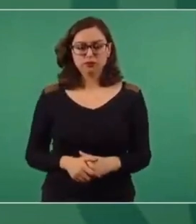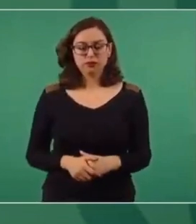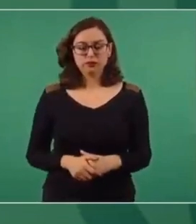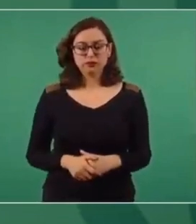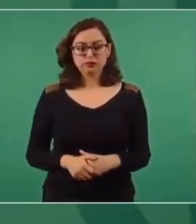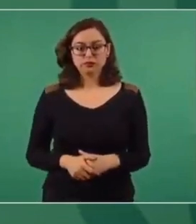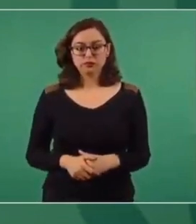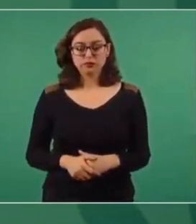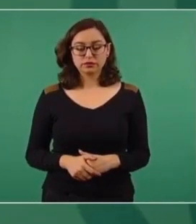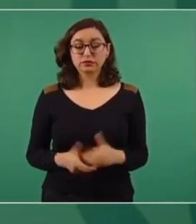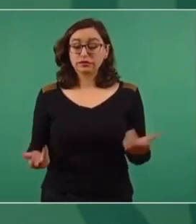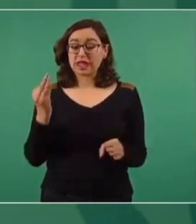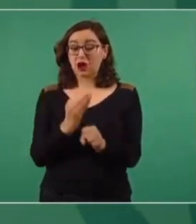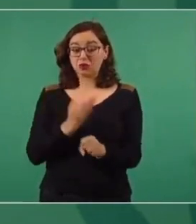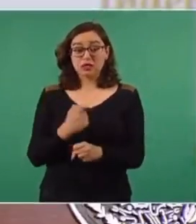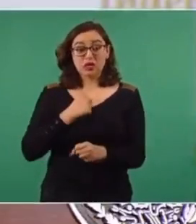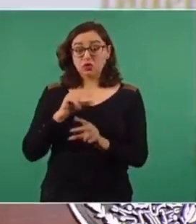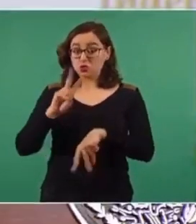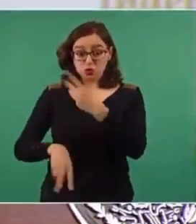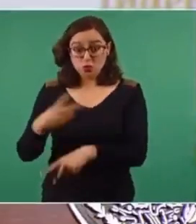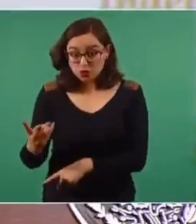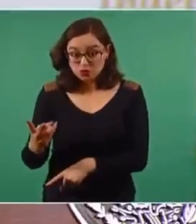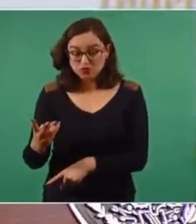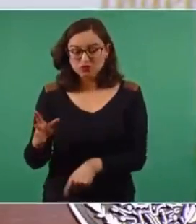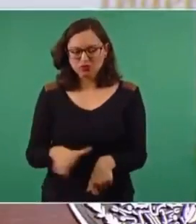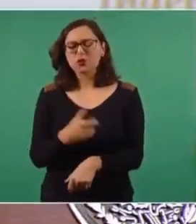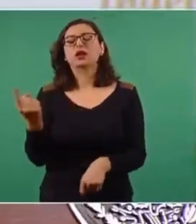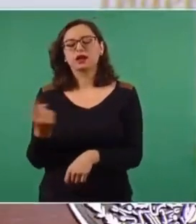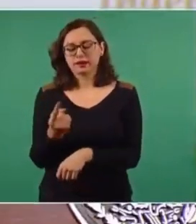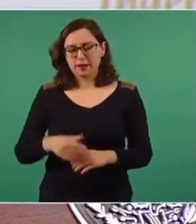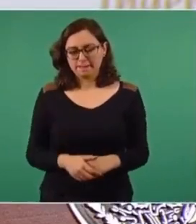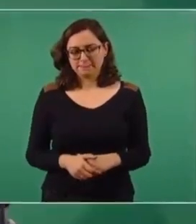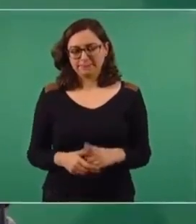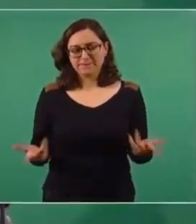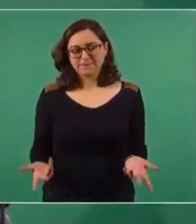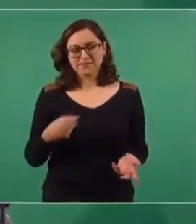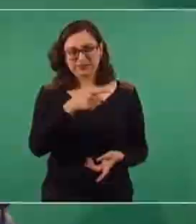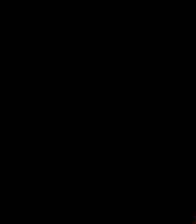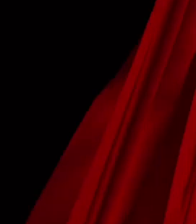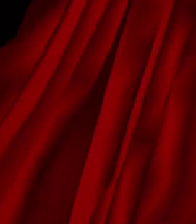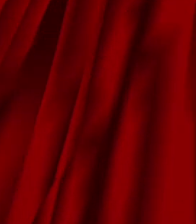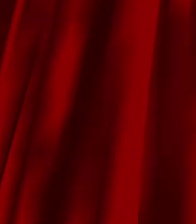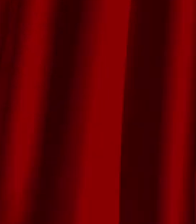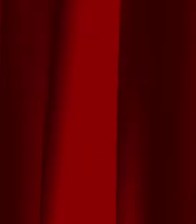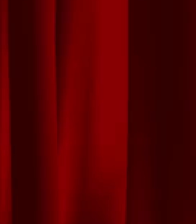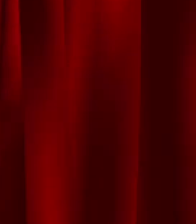porque no quiero hacerle el caldo gordo a la prensa amarillista.